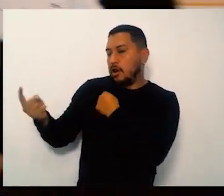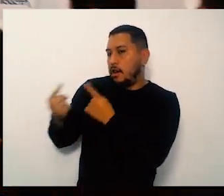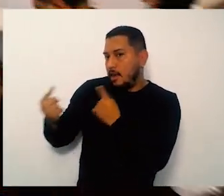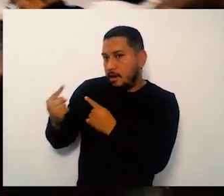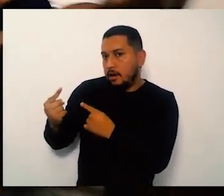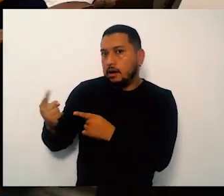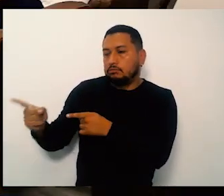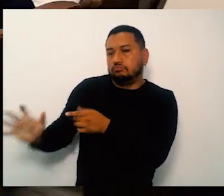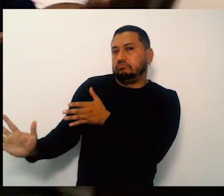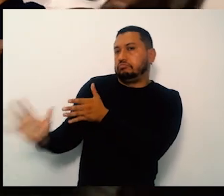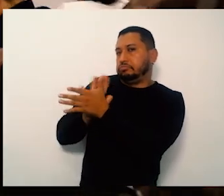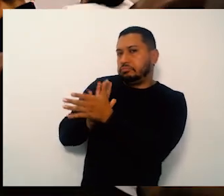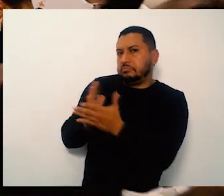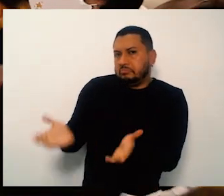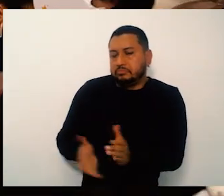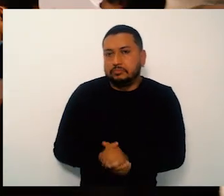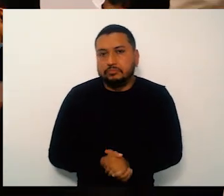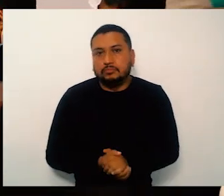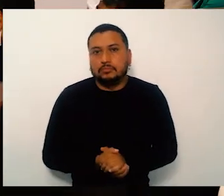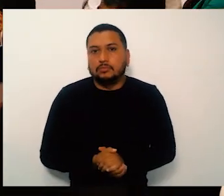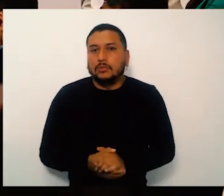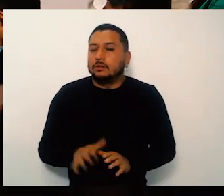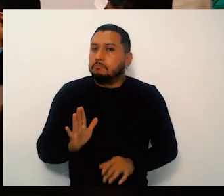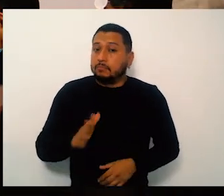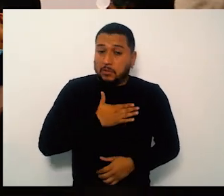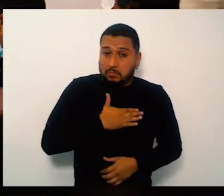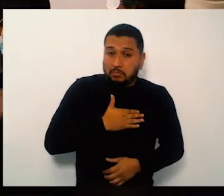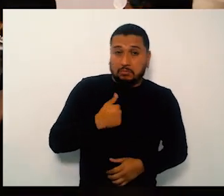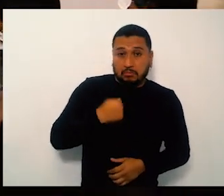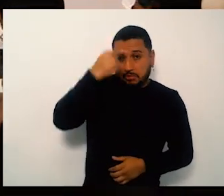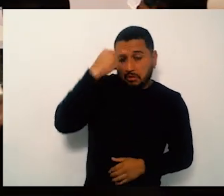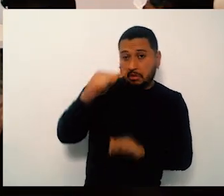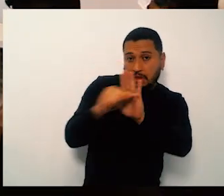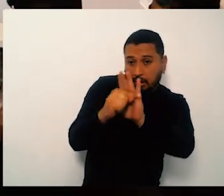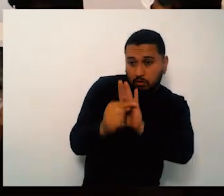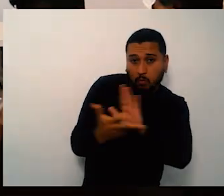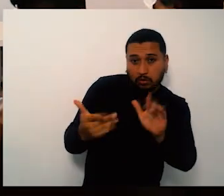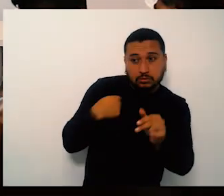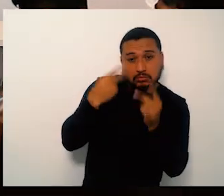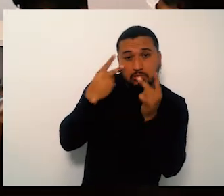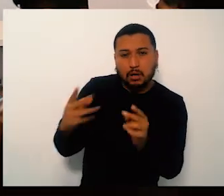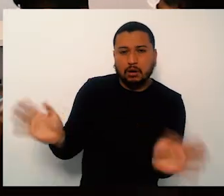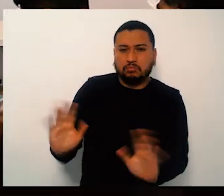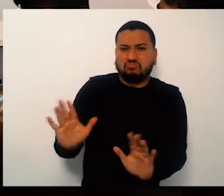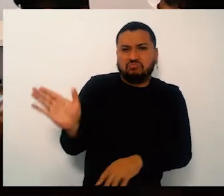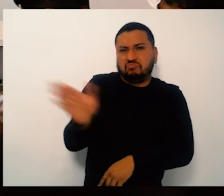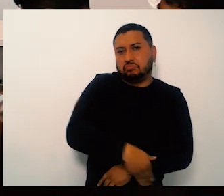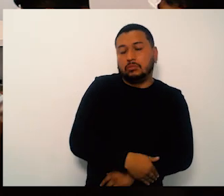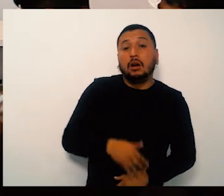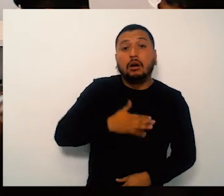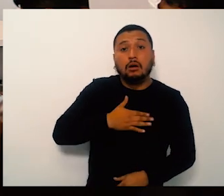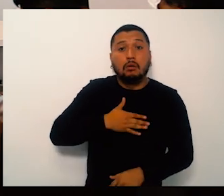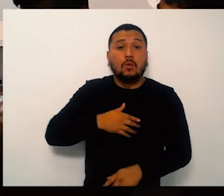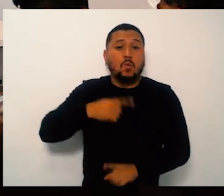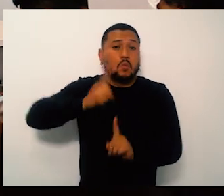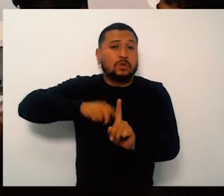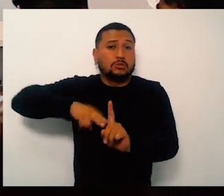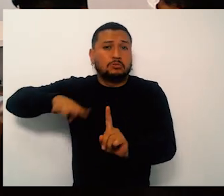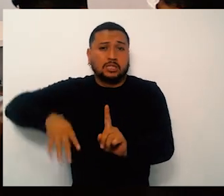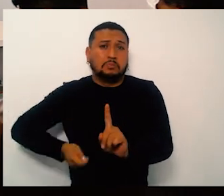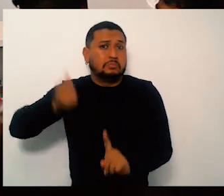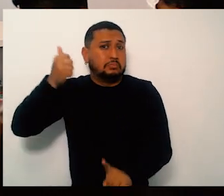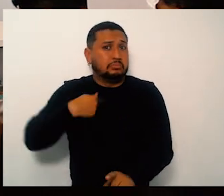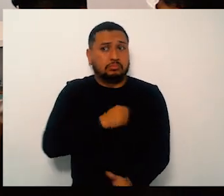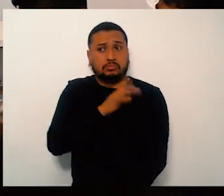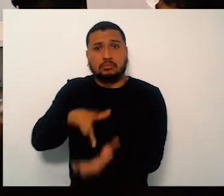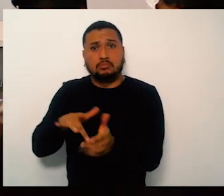personas como usuarios de nuestros servicios de régimen contributivo también plantearle